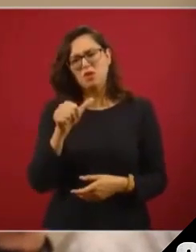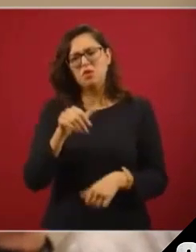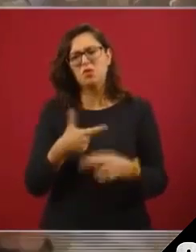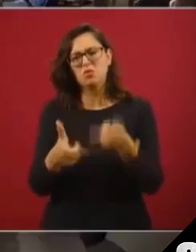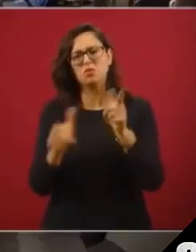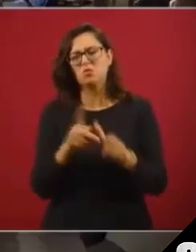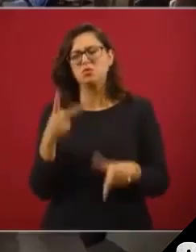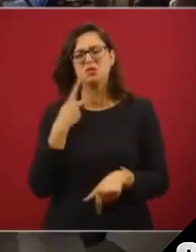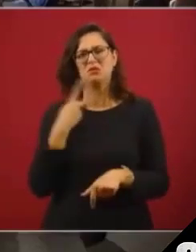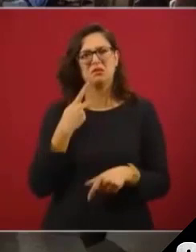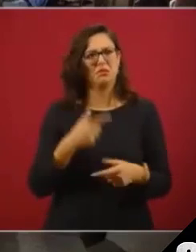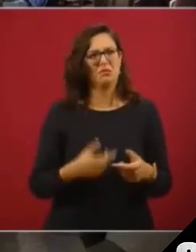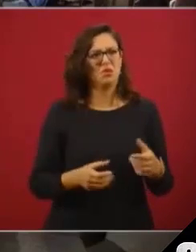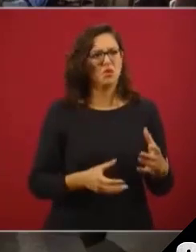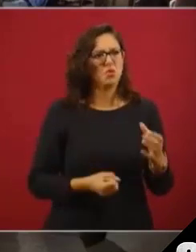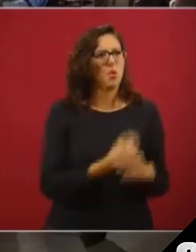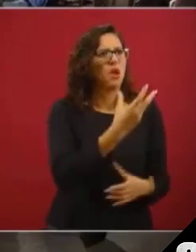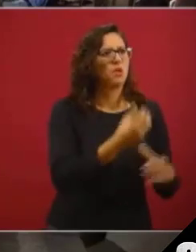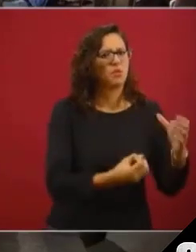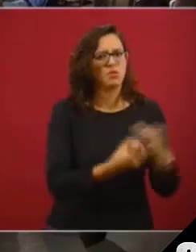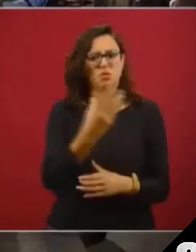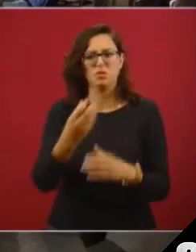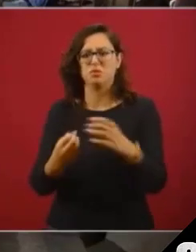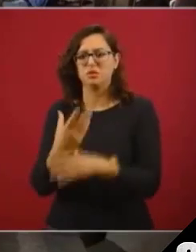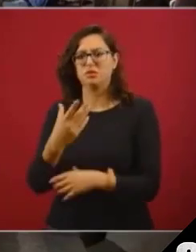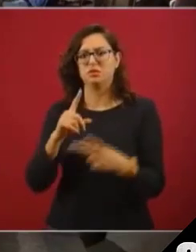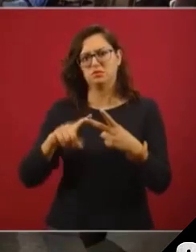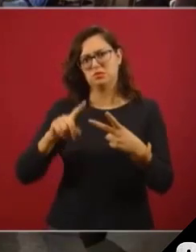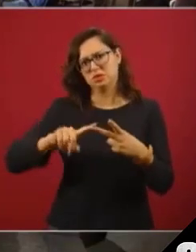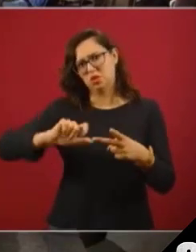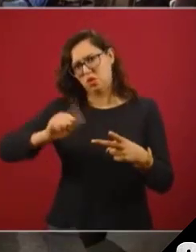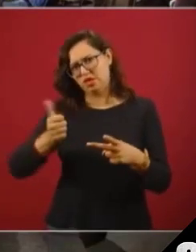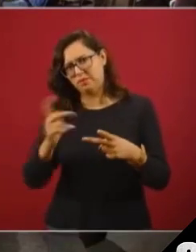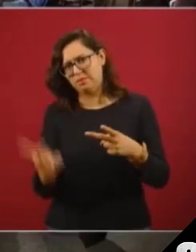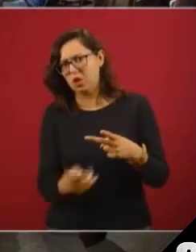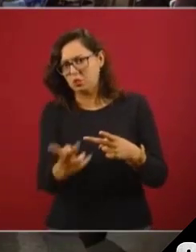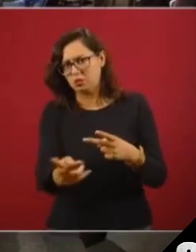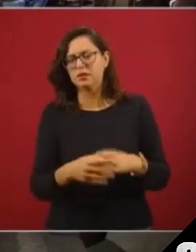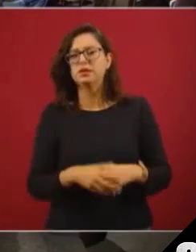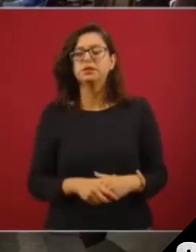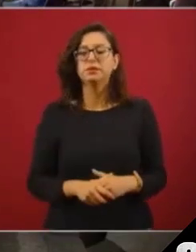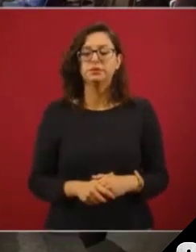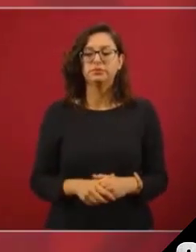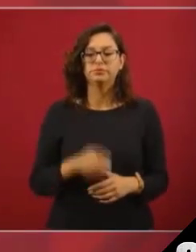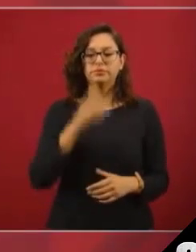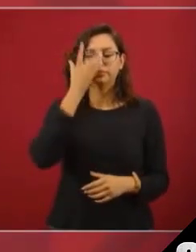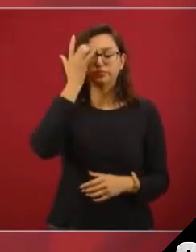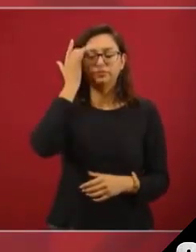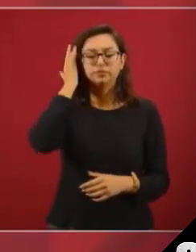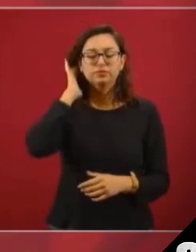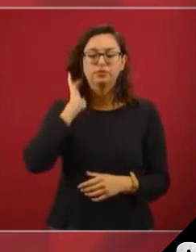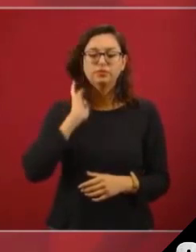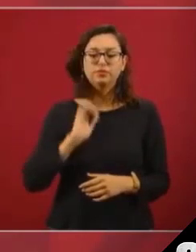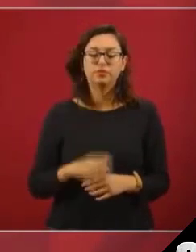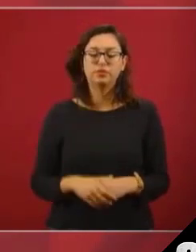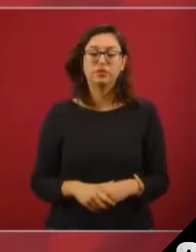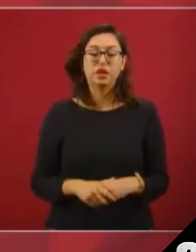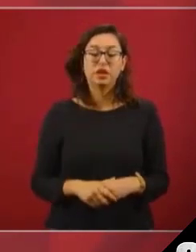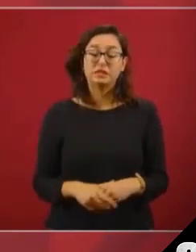Bueno, yo tengo que ser muy prudente,